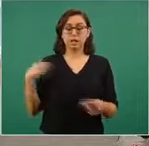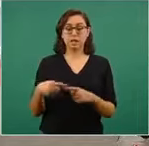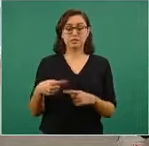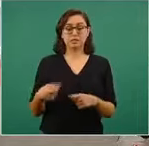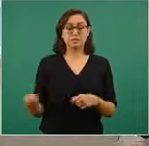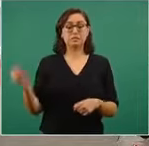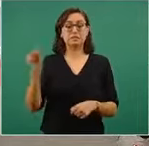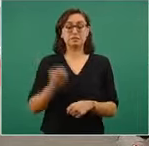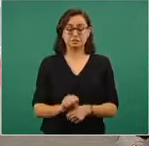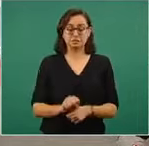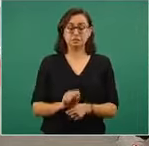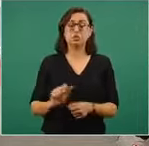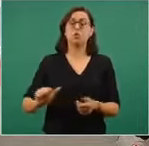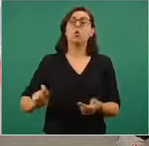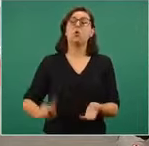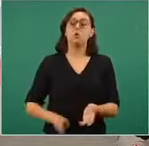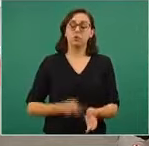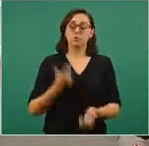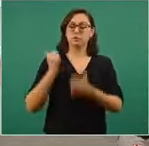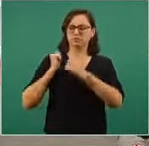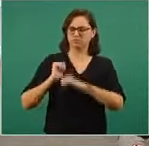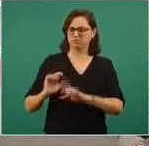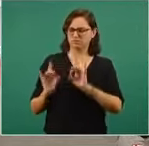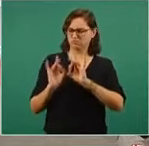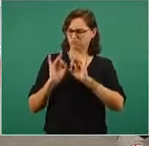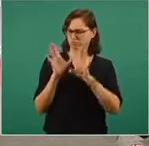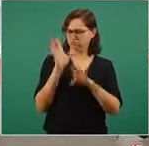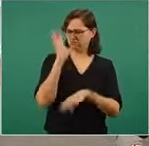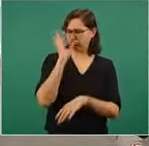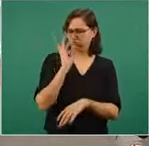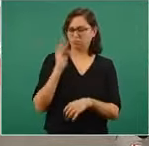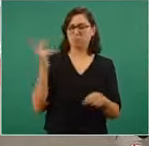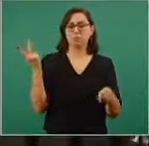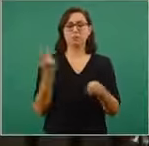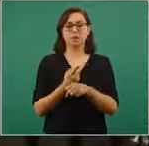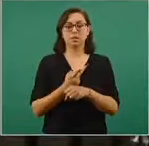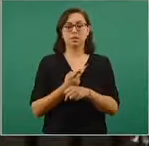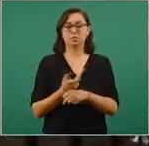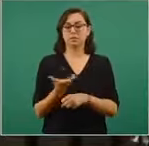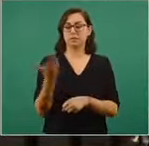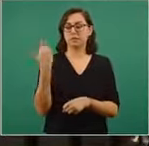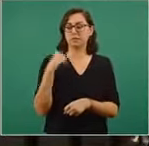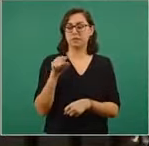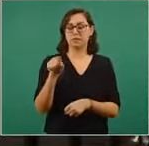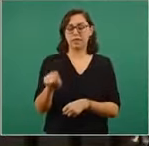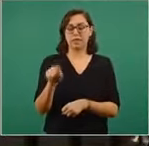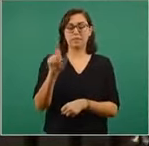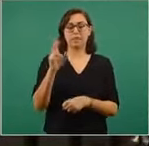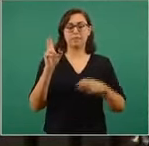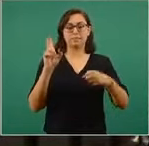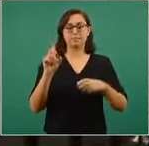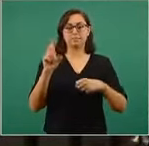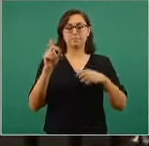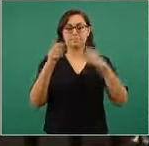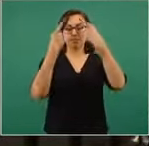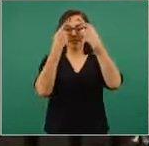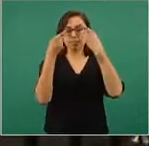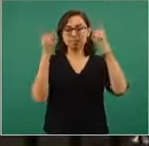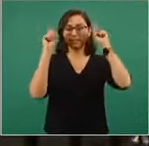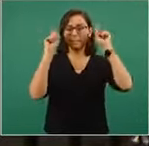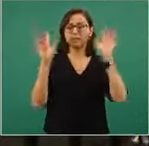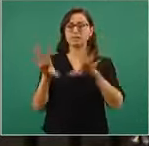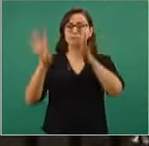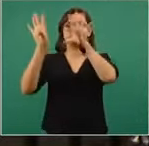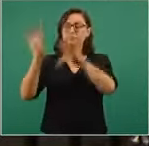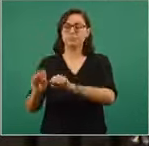en diversas irregularidades. El pasado 9 de abril, 30 marinos fueron dispuestos, fueron puestos a disposición de la Fiscalía General de la